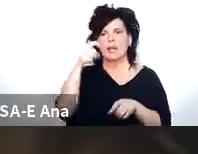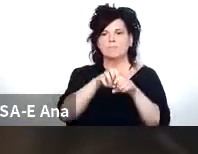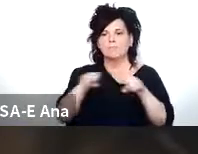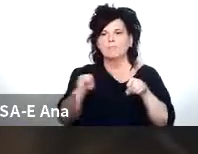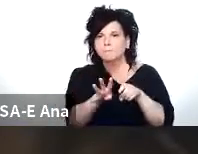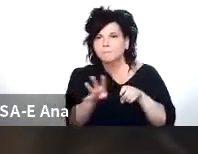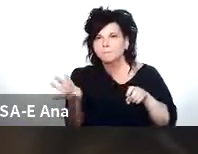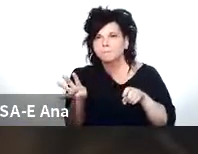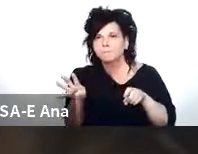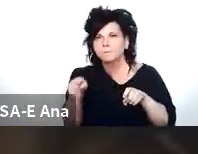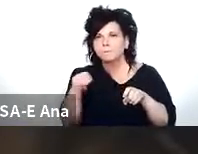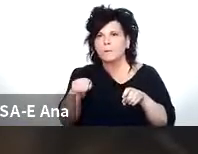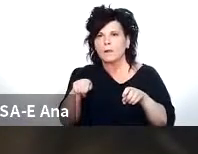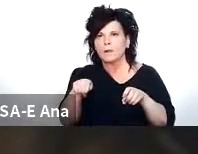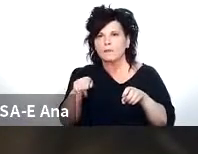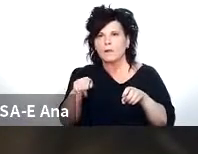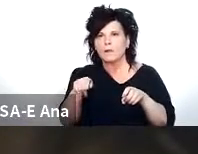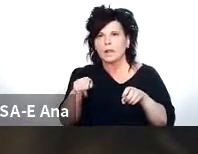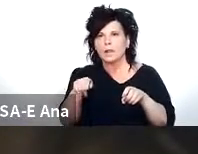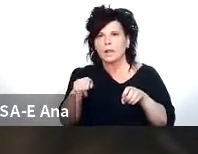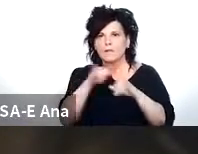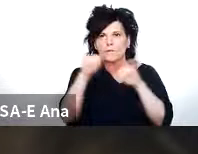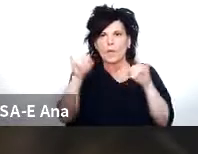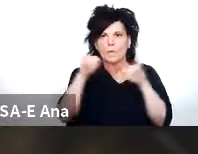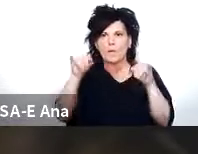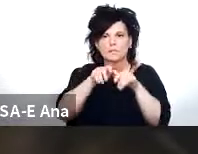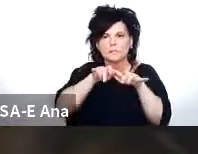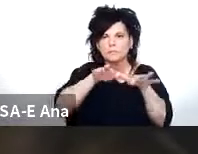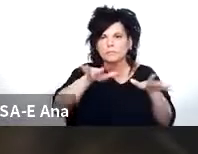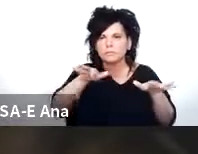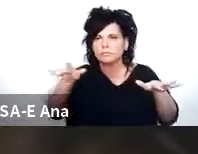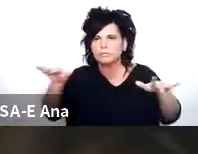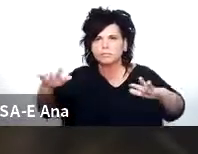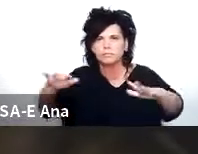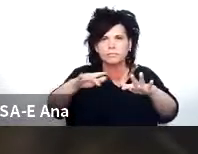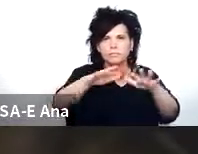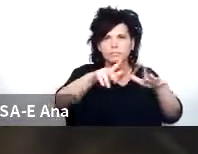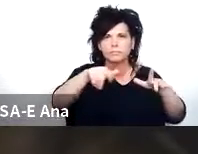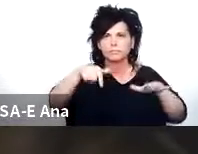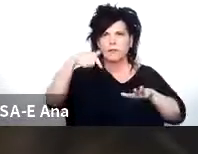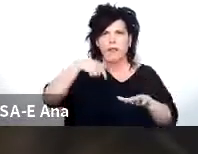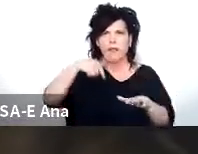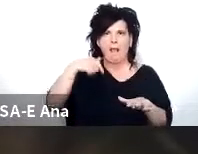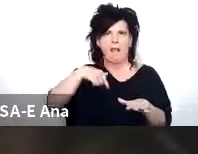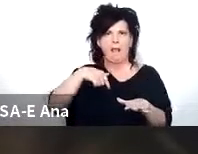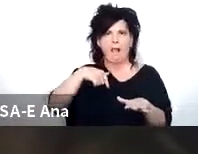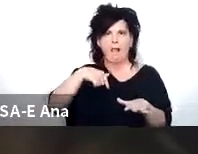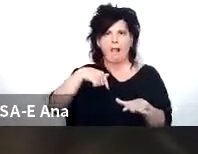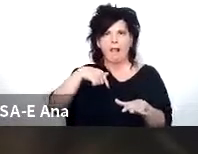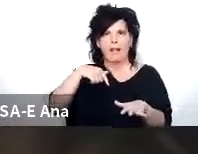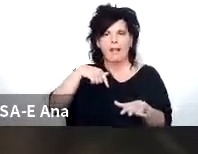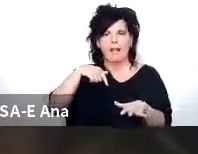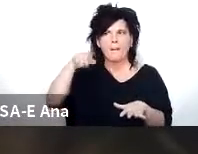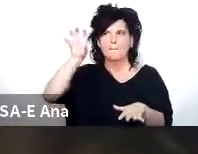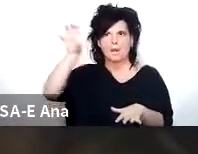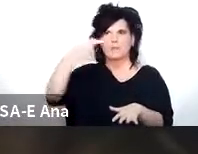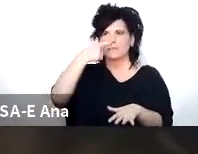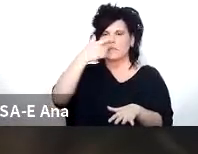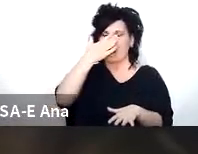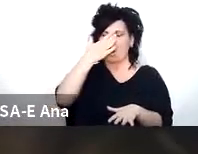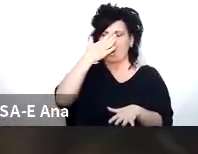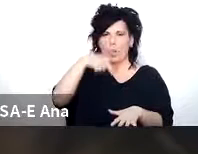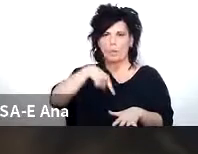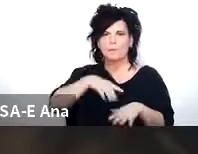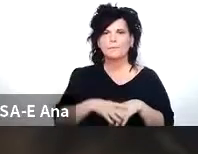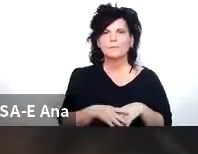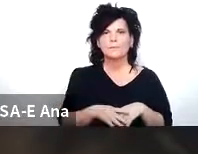distribuyen ese contenido de forma eficiente en el territorio nacional o provincial finalmente tenemos